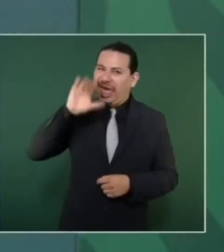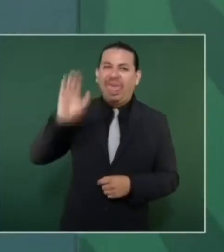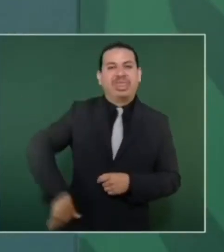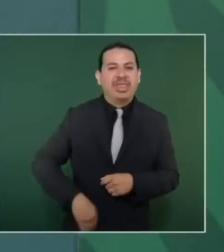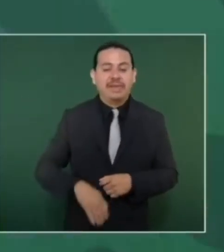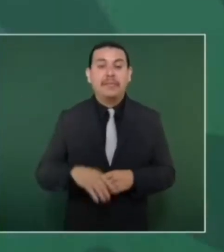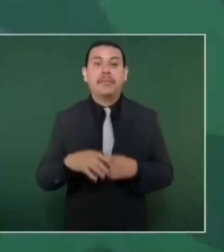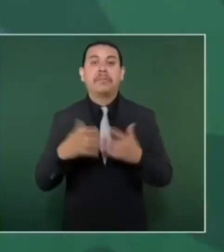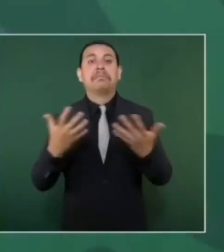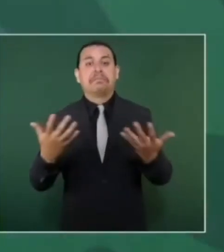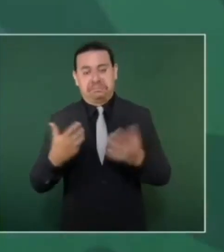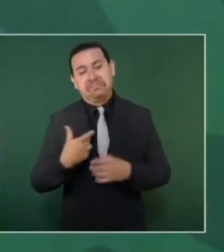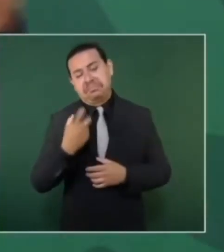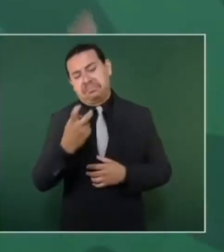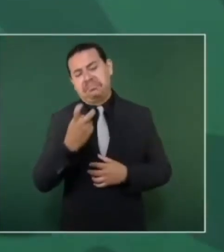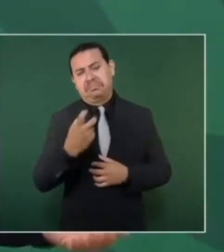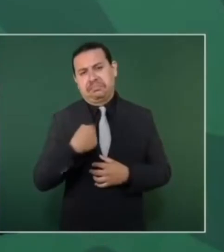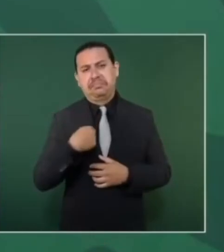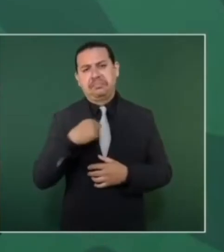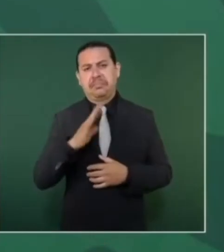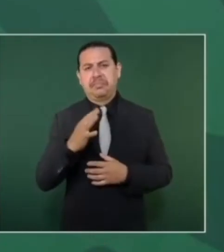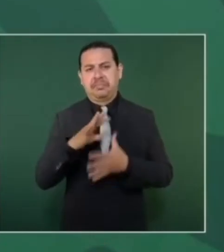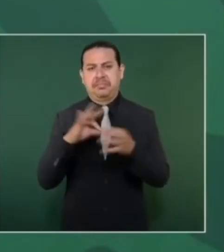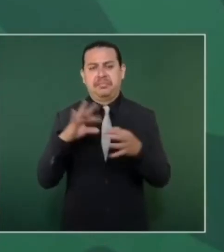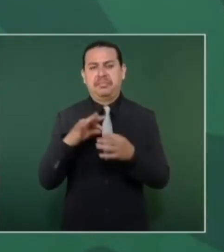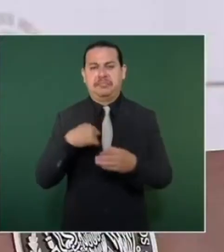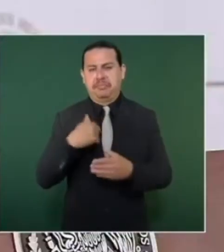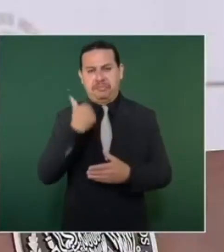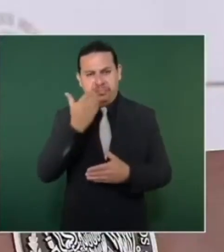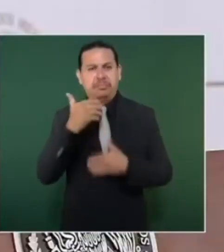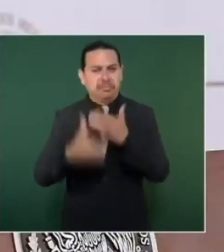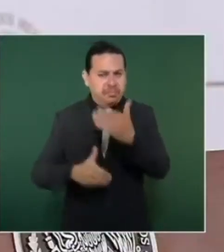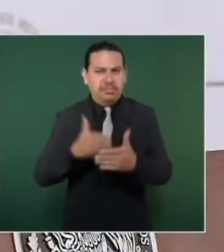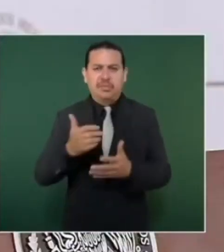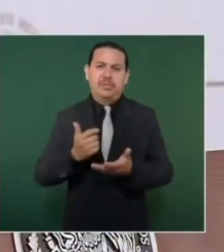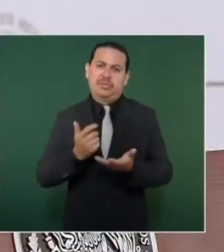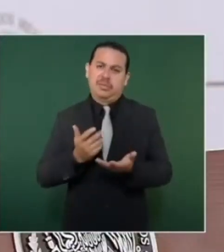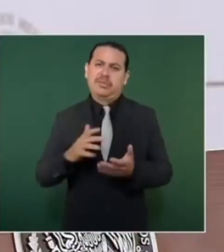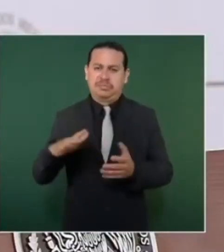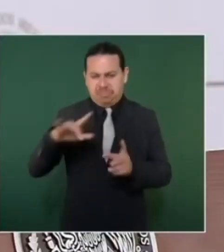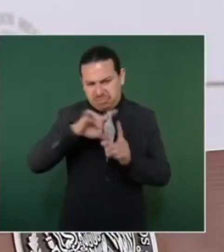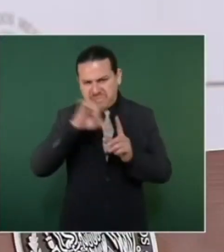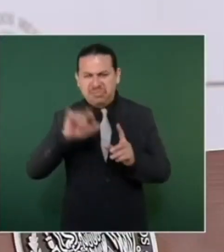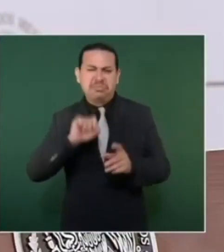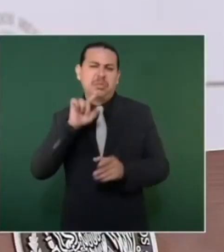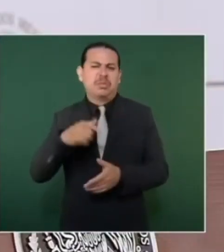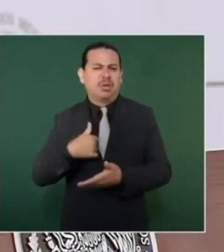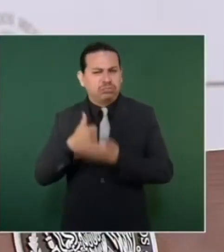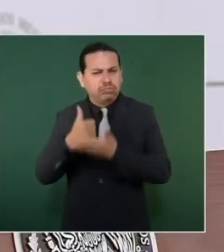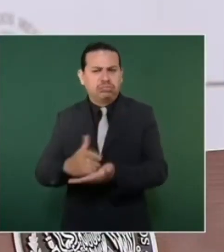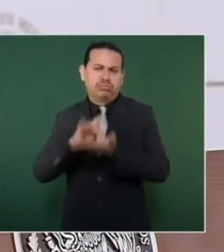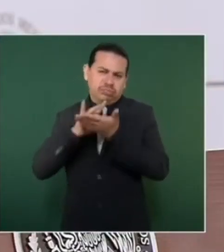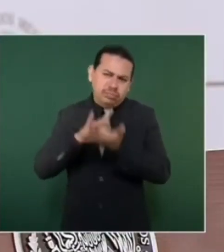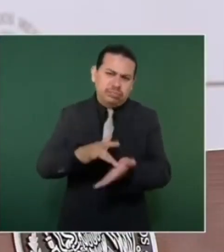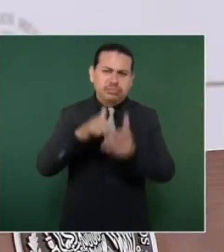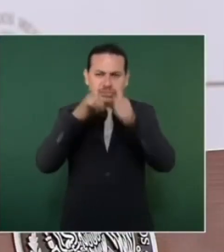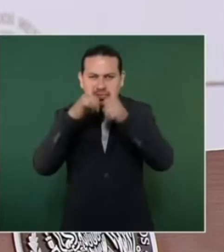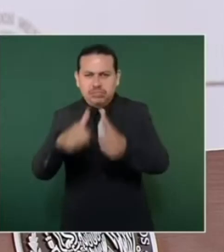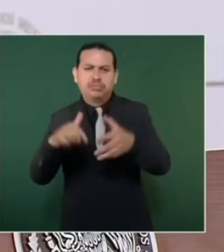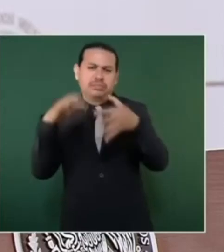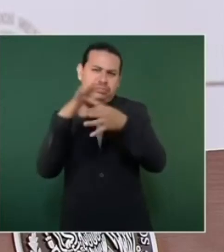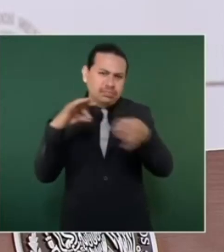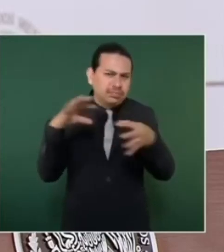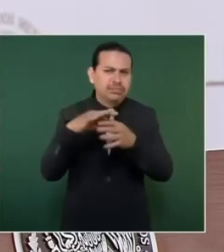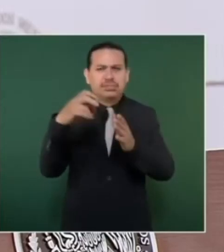Entonces, vamos avanzando en todo el país, en